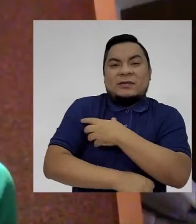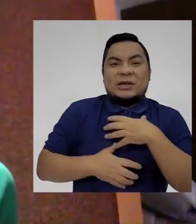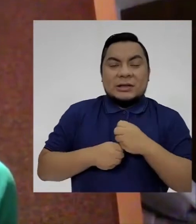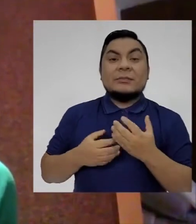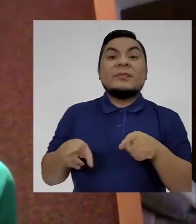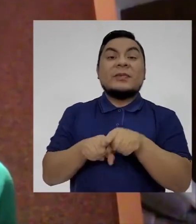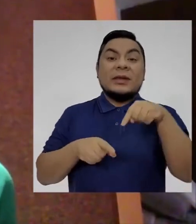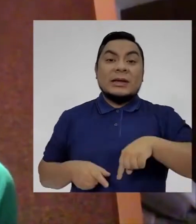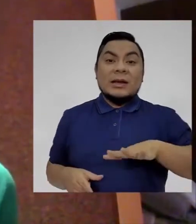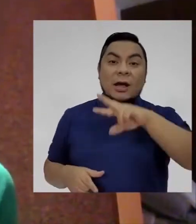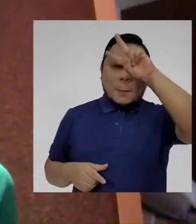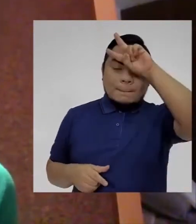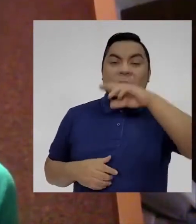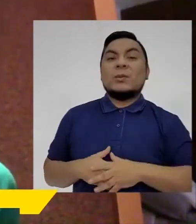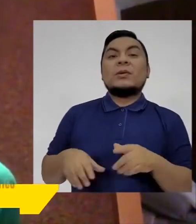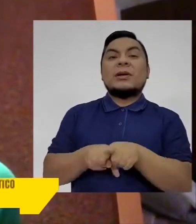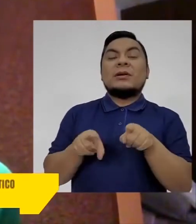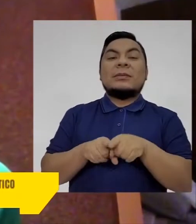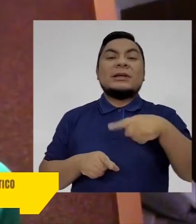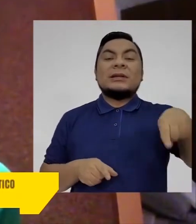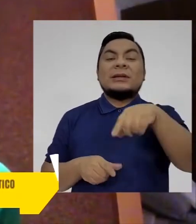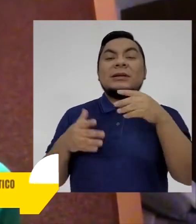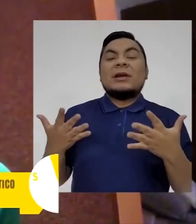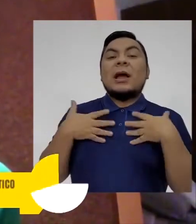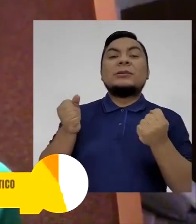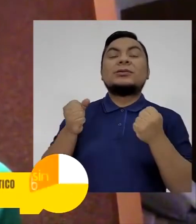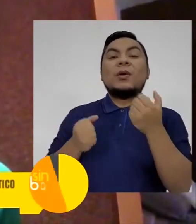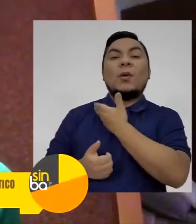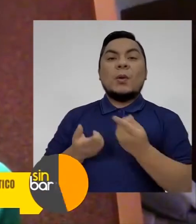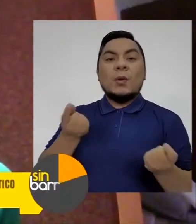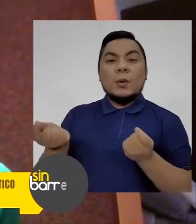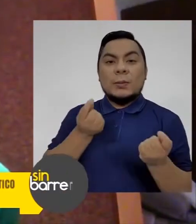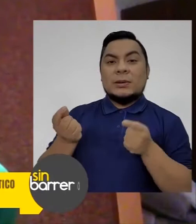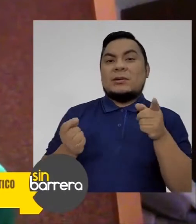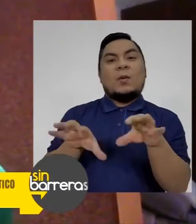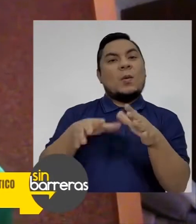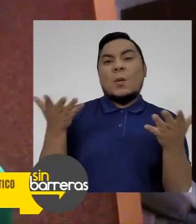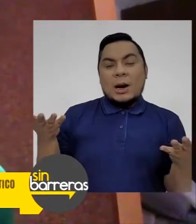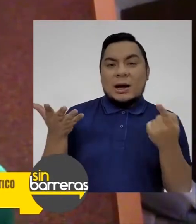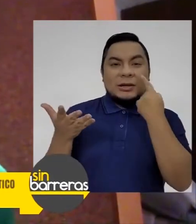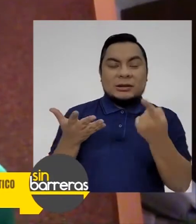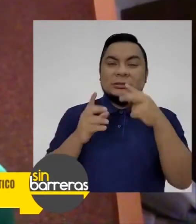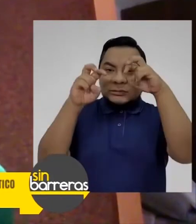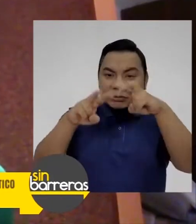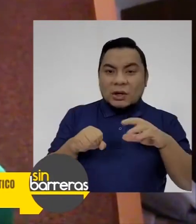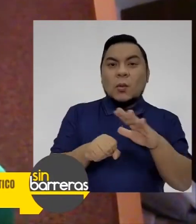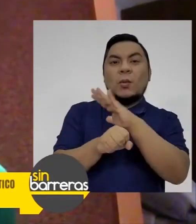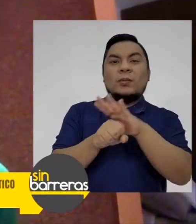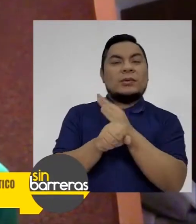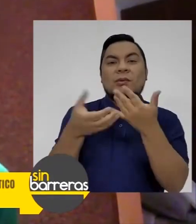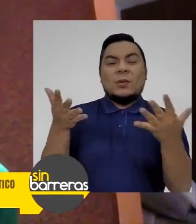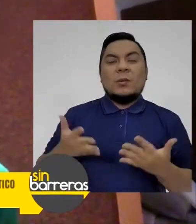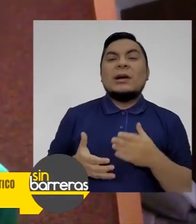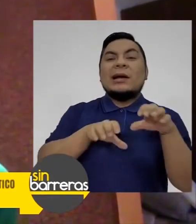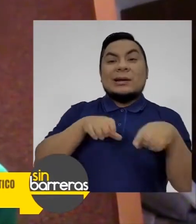También en el Perú, en las entidades de salud del gobierno, no se realiza el diagnóstico genético completo,